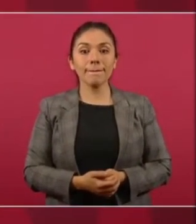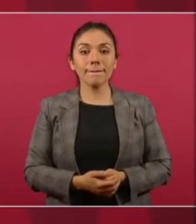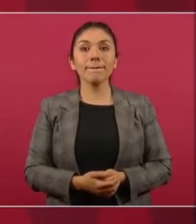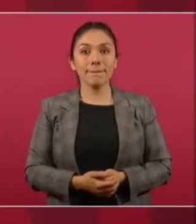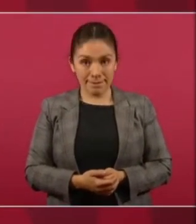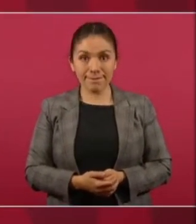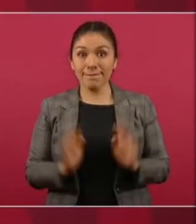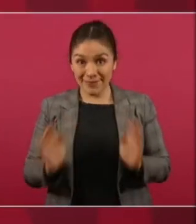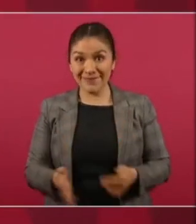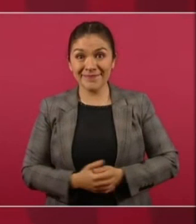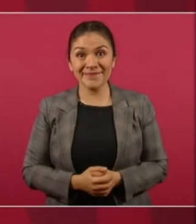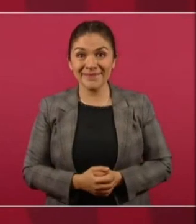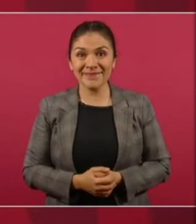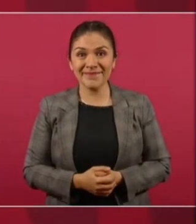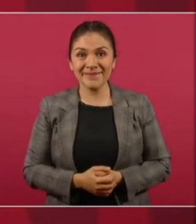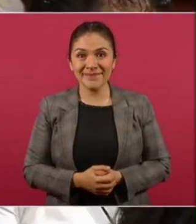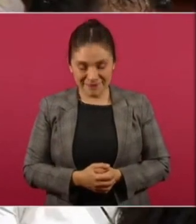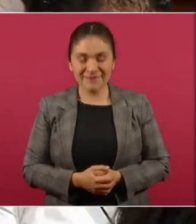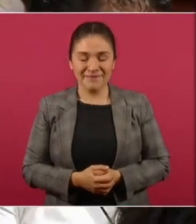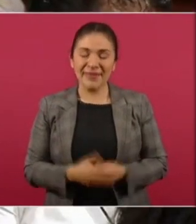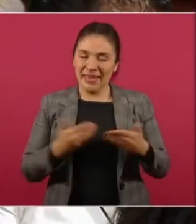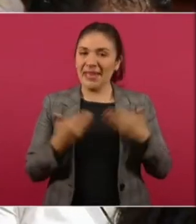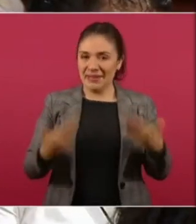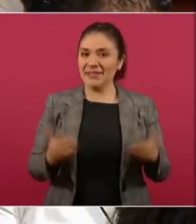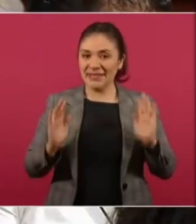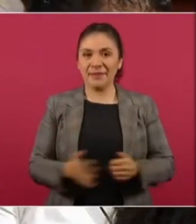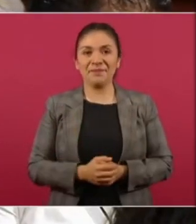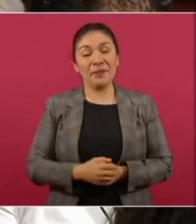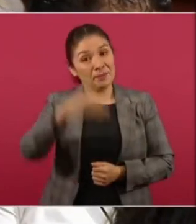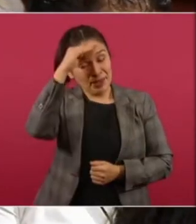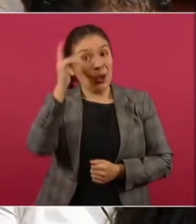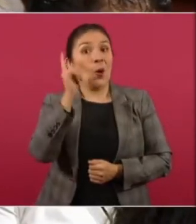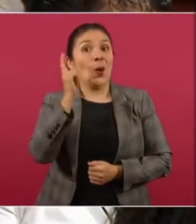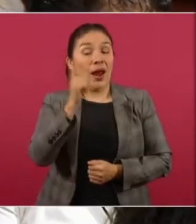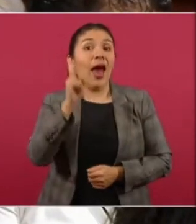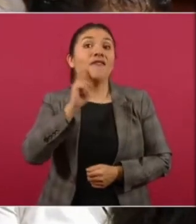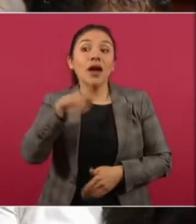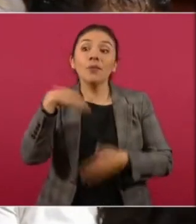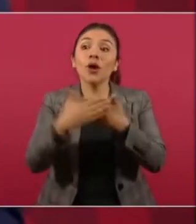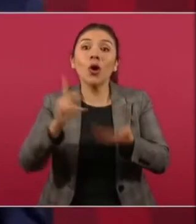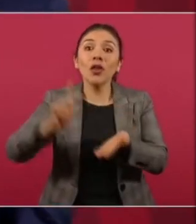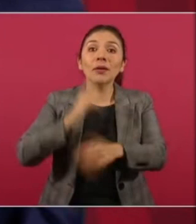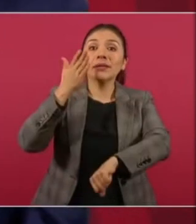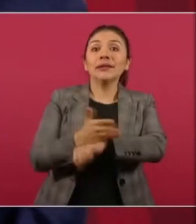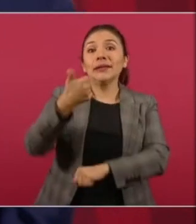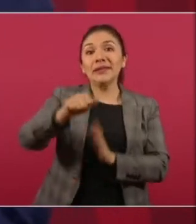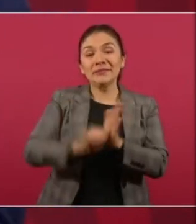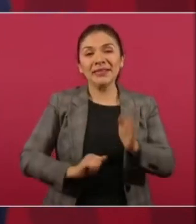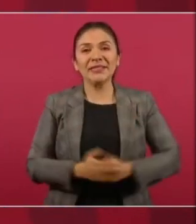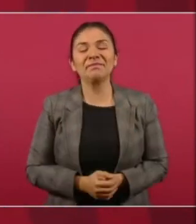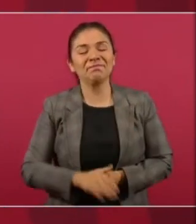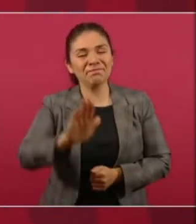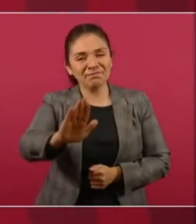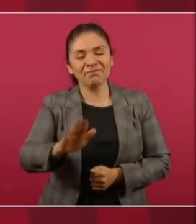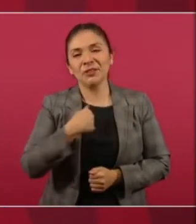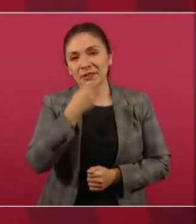¿Ya? Por el momento. Bueno. Espero, ¿no? Porque a ver si no me casé a medio año. Decirte que tienes todo